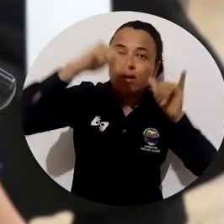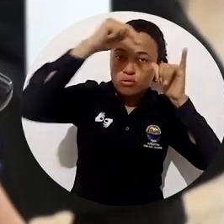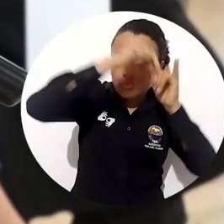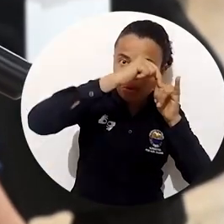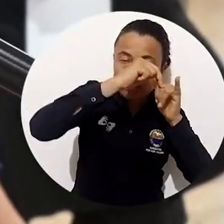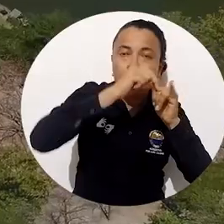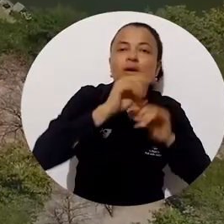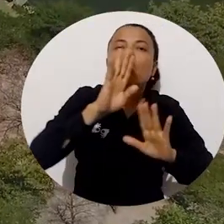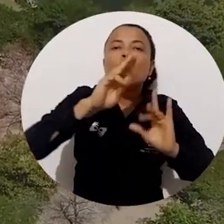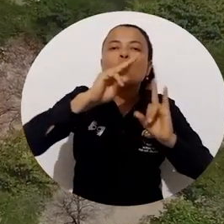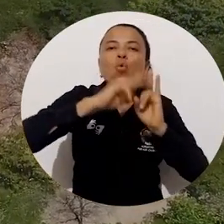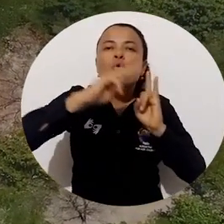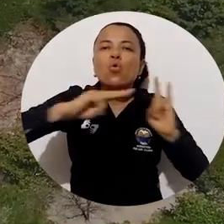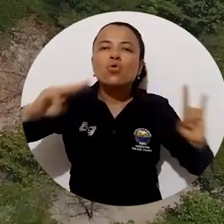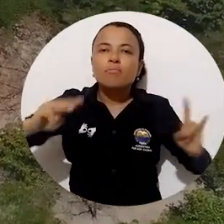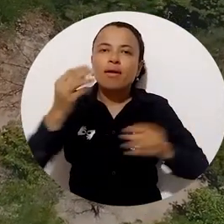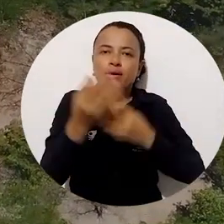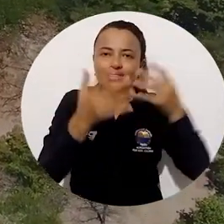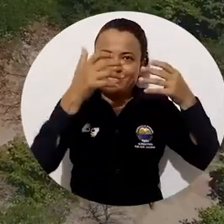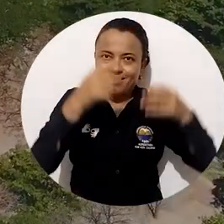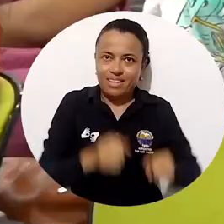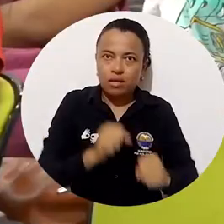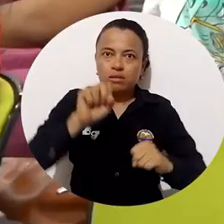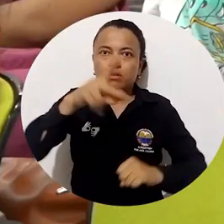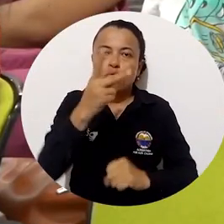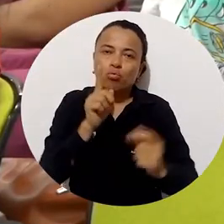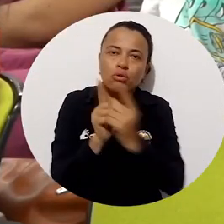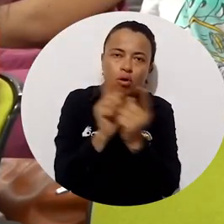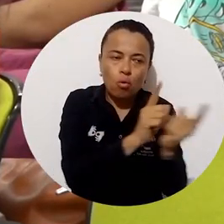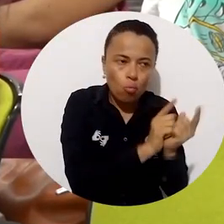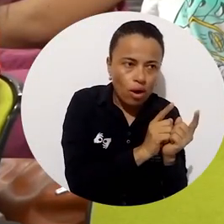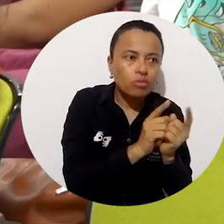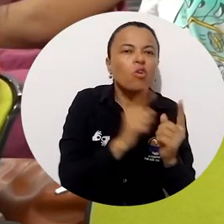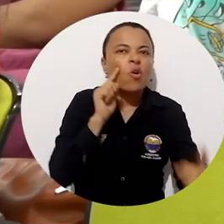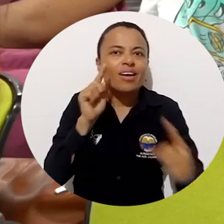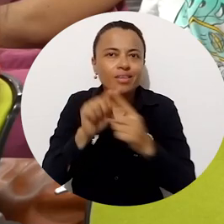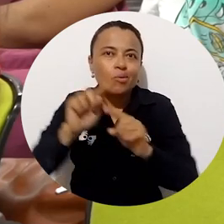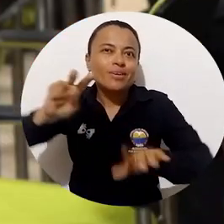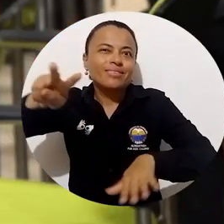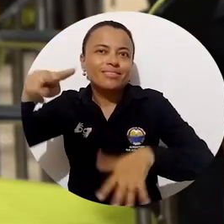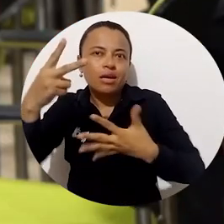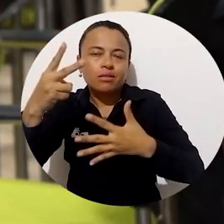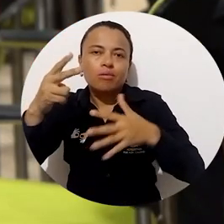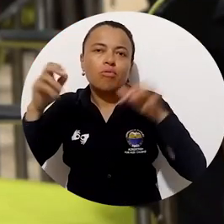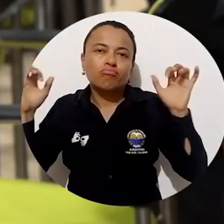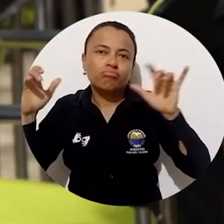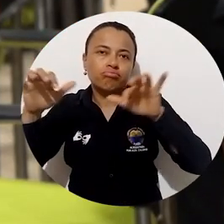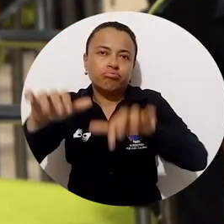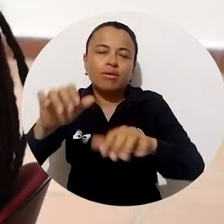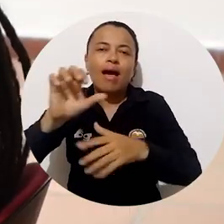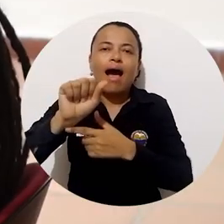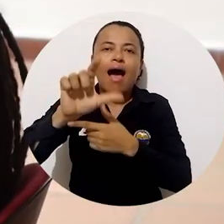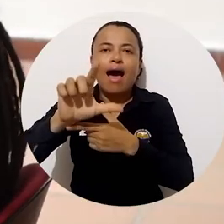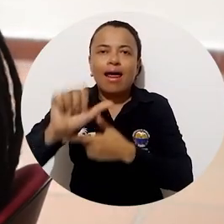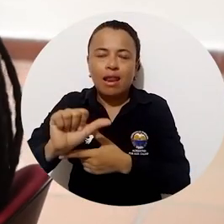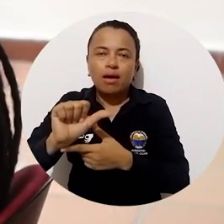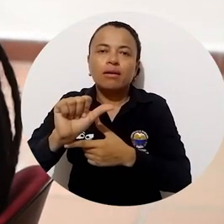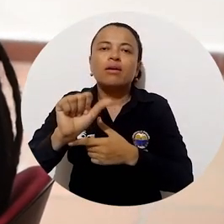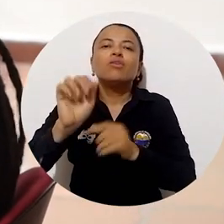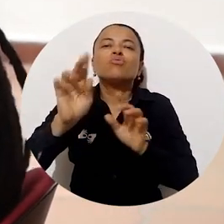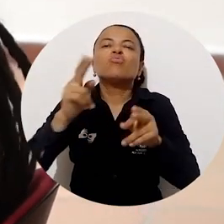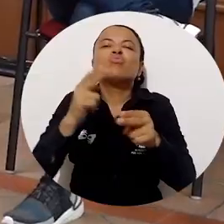la universidad del magdalena fue sede del segundo encuentro hacia el séptimo congreso ala denominado las